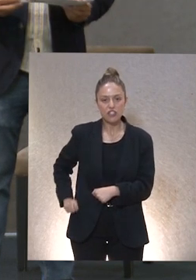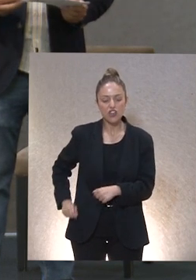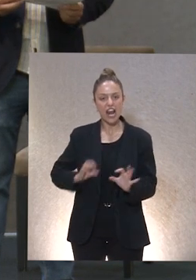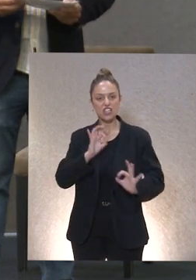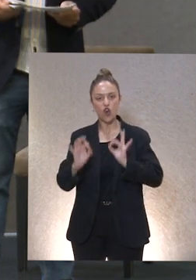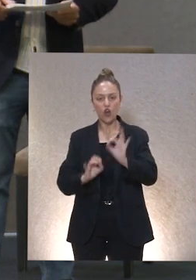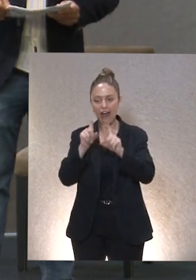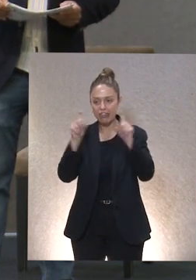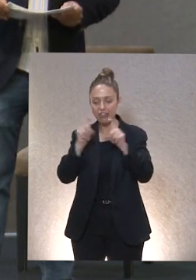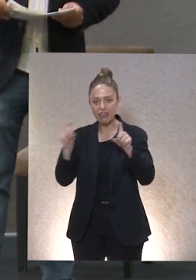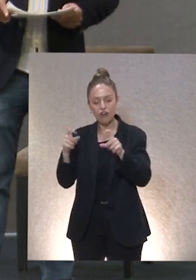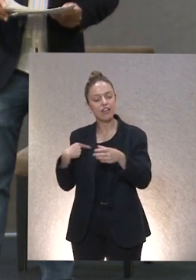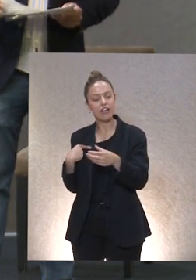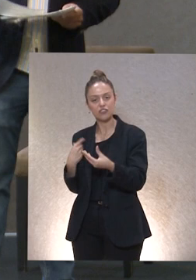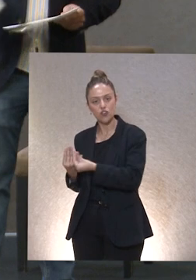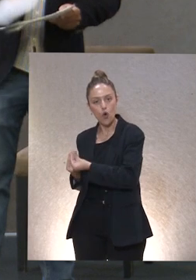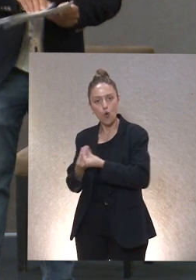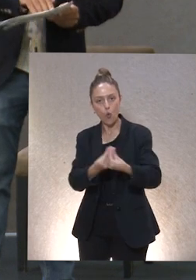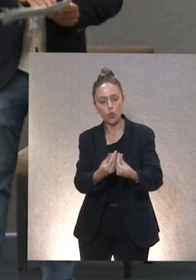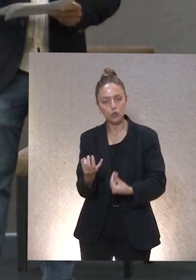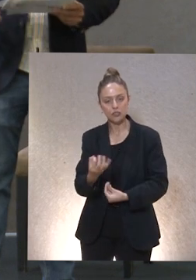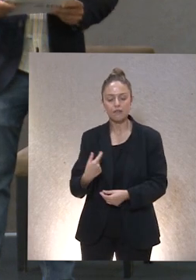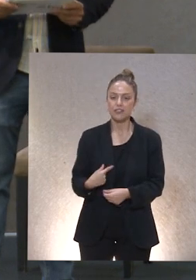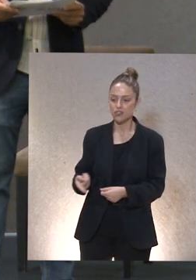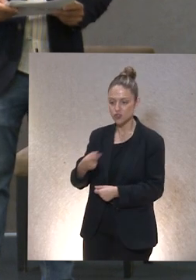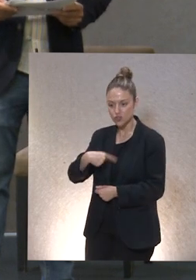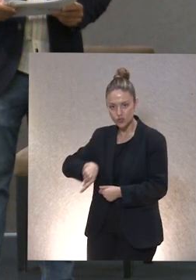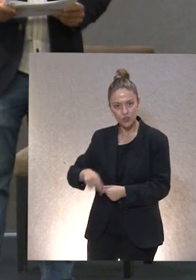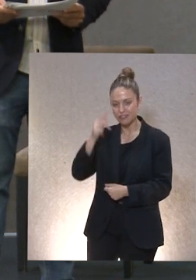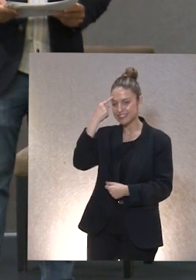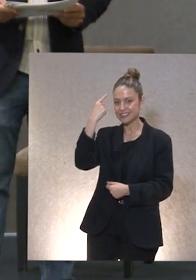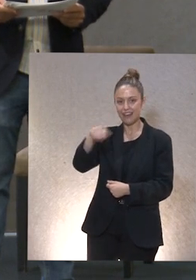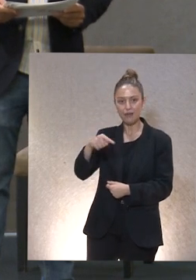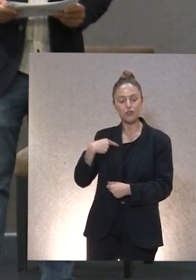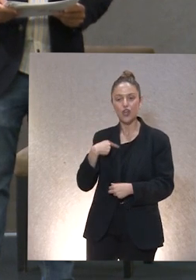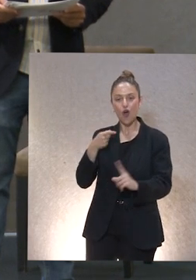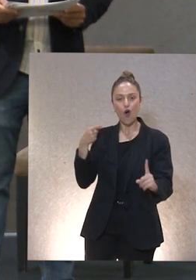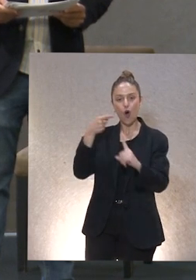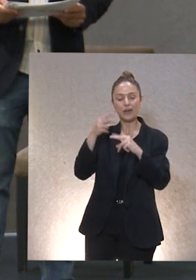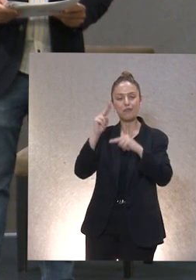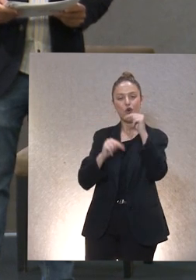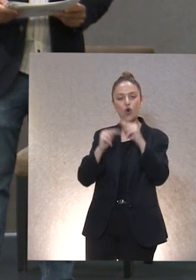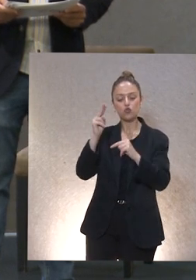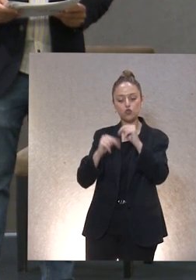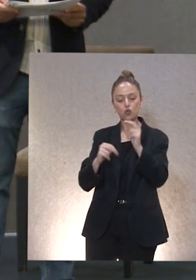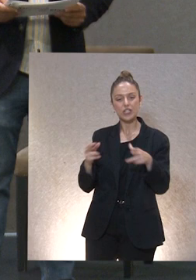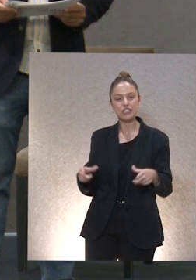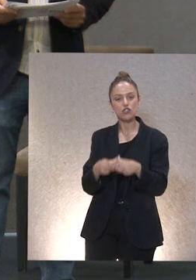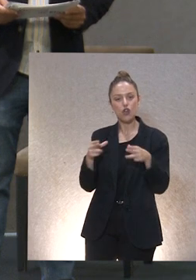Estamos convencidos y convencidas de que nuestro objetivo de construir una sociedad